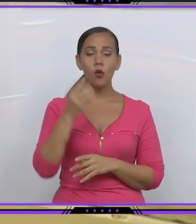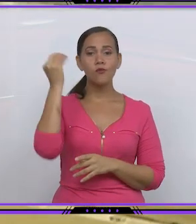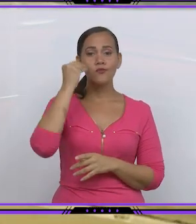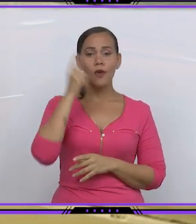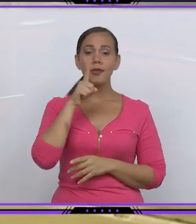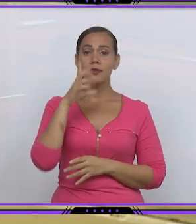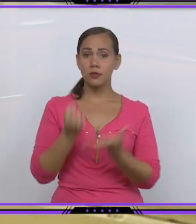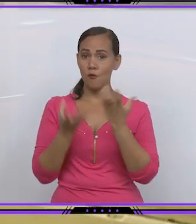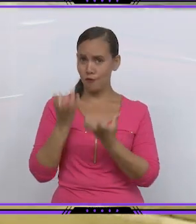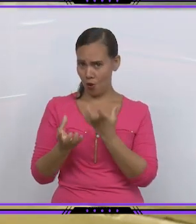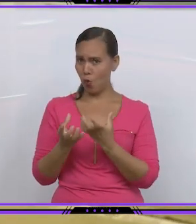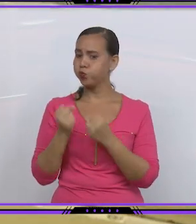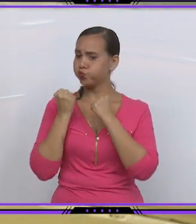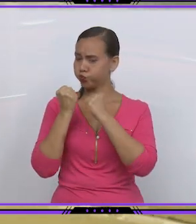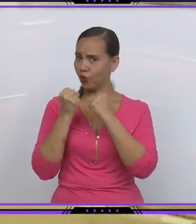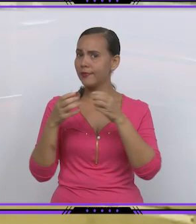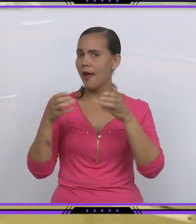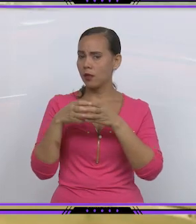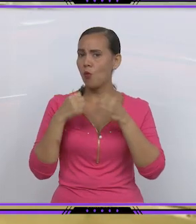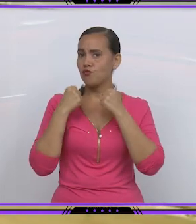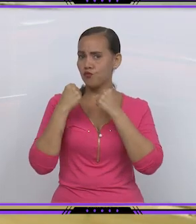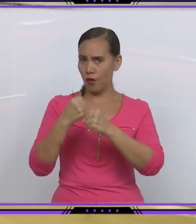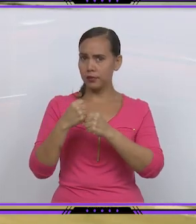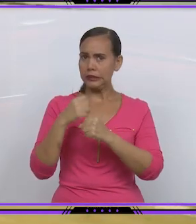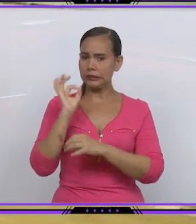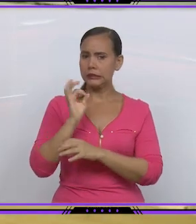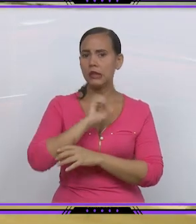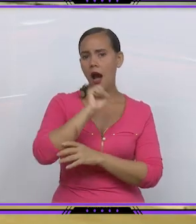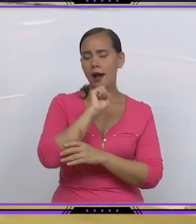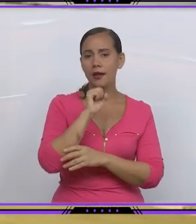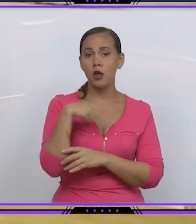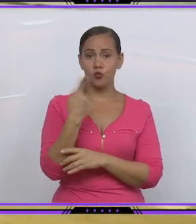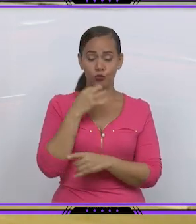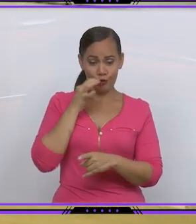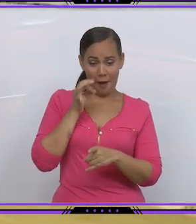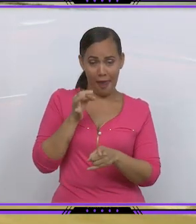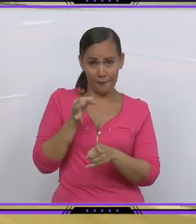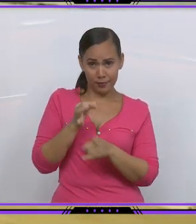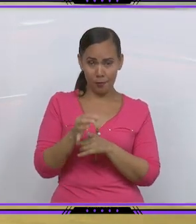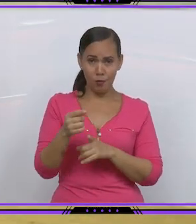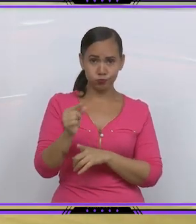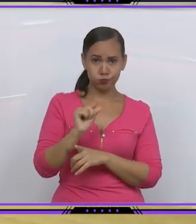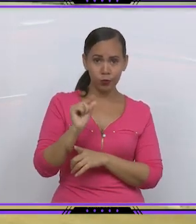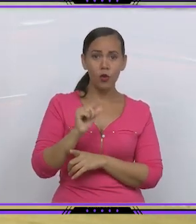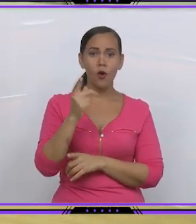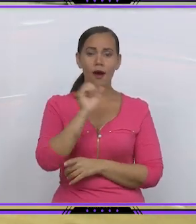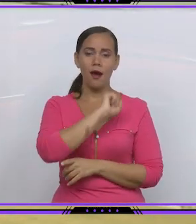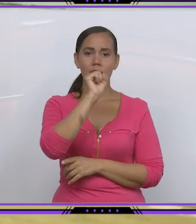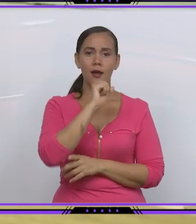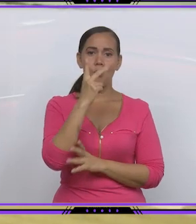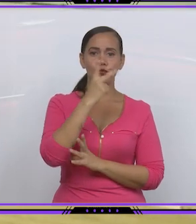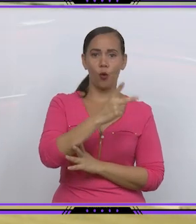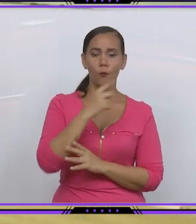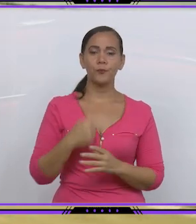buen exponente en este deporte. Tiene mucha tradición de Fútbol Sala y nosotros empezamos esta campaña ganándole 2-0, así